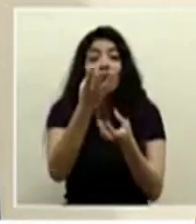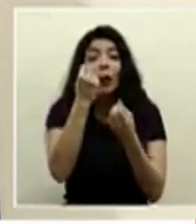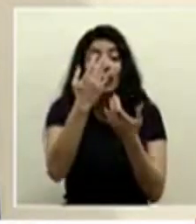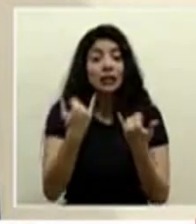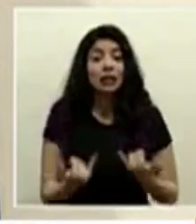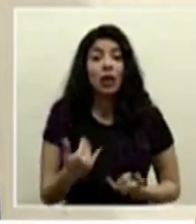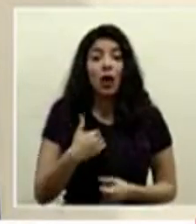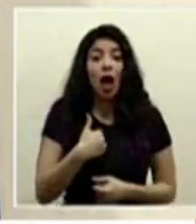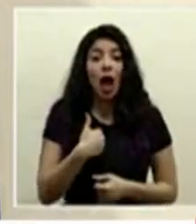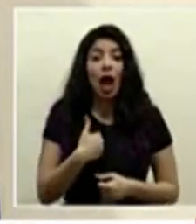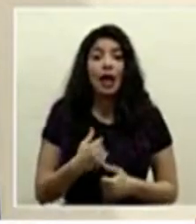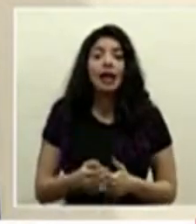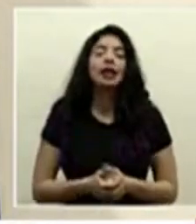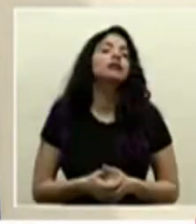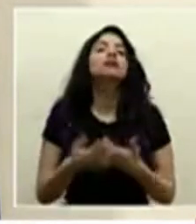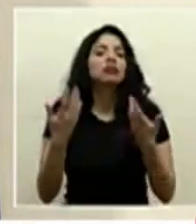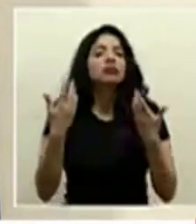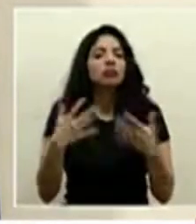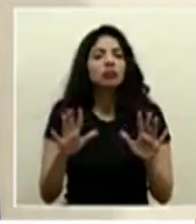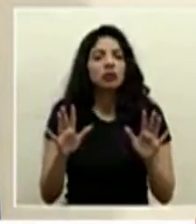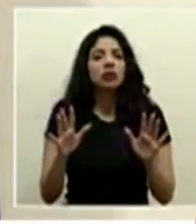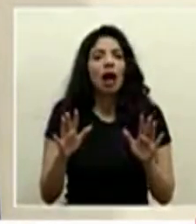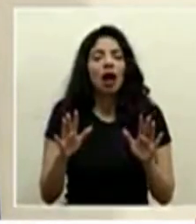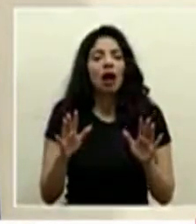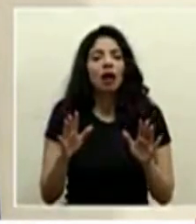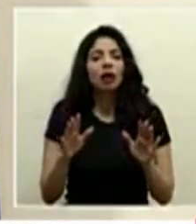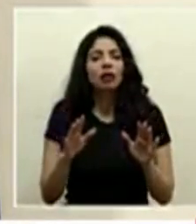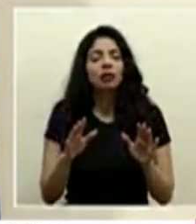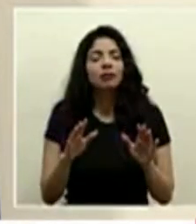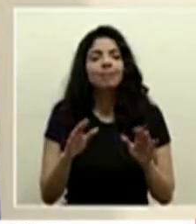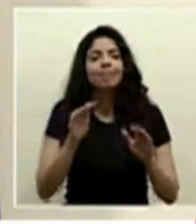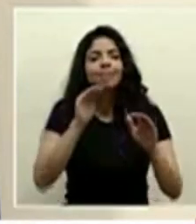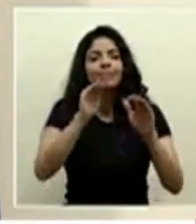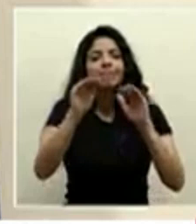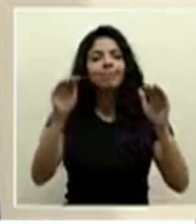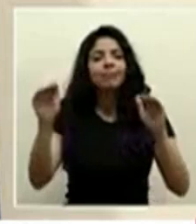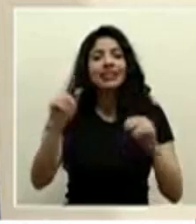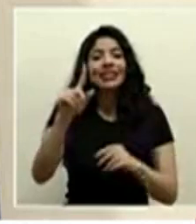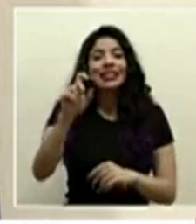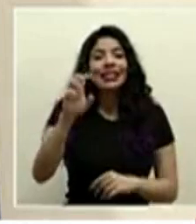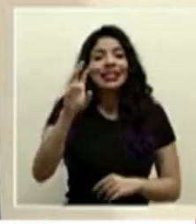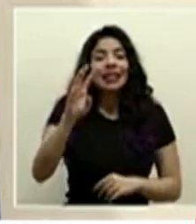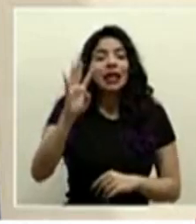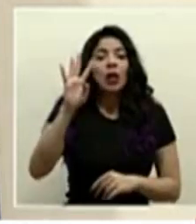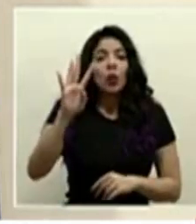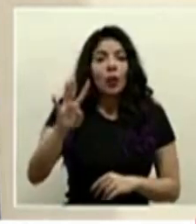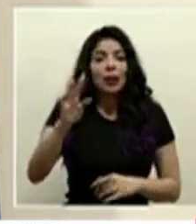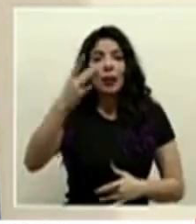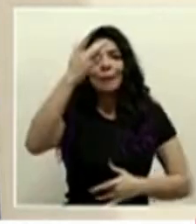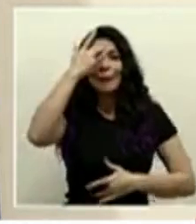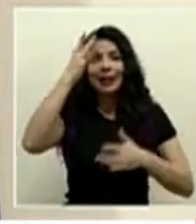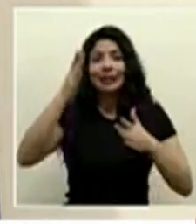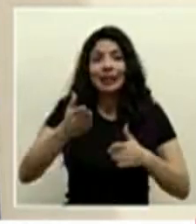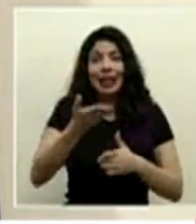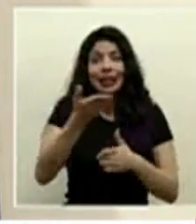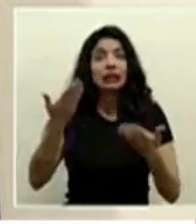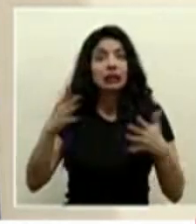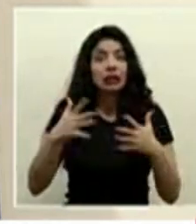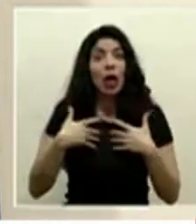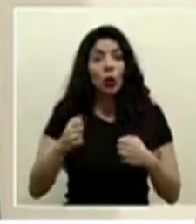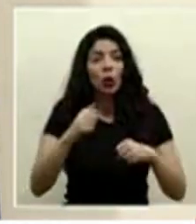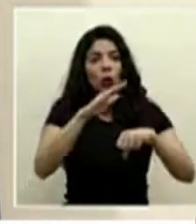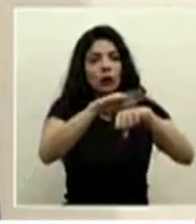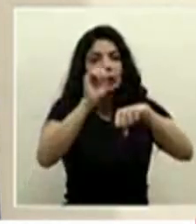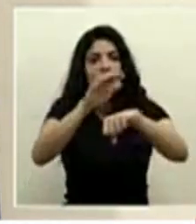tenemos es que ya se convocaron o se han convocado 164 pacientes recuperados para donar